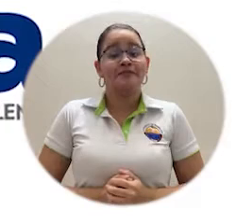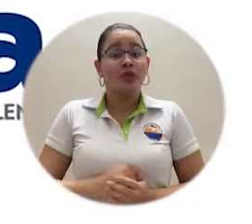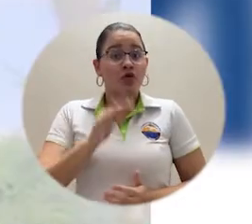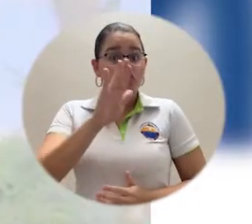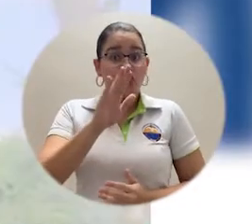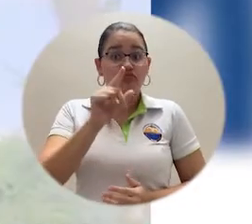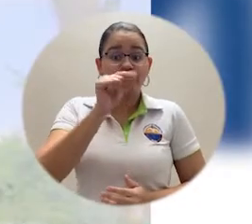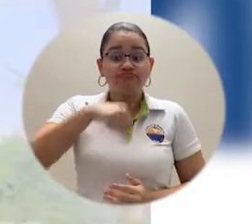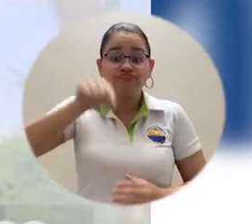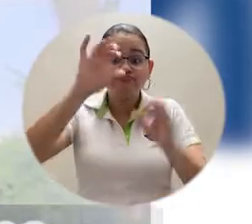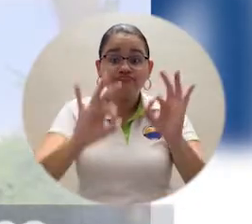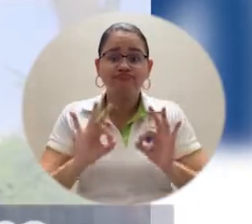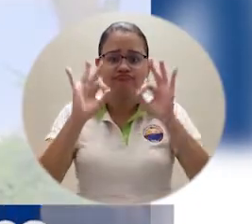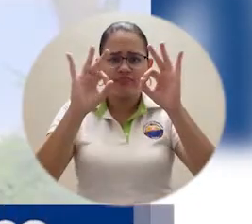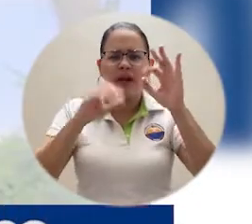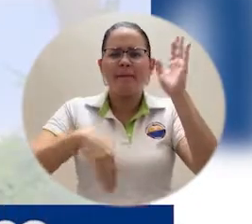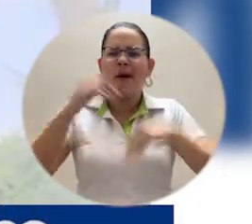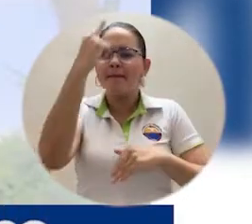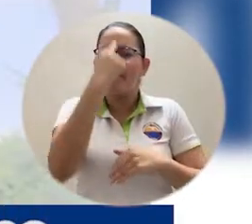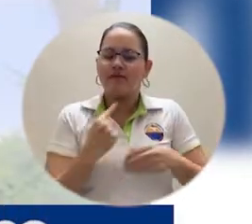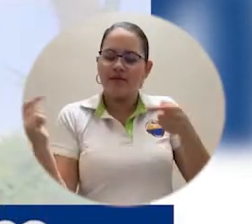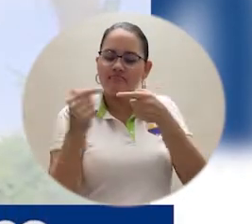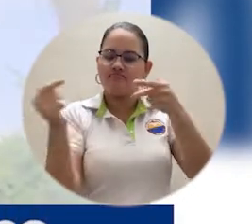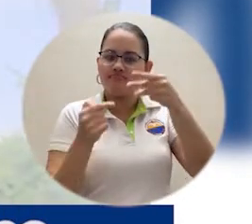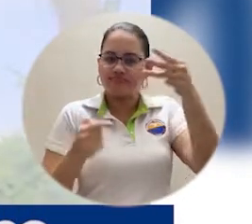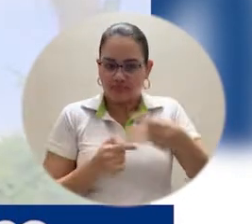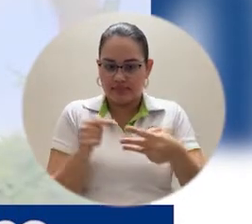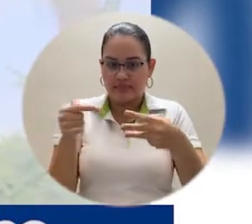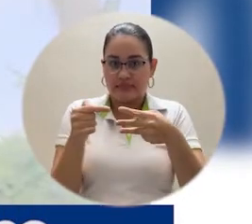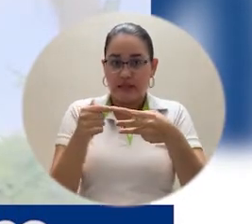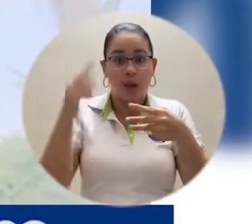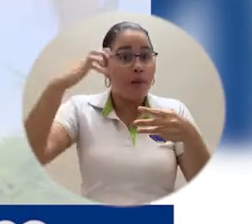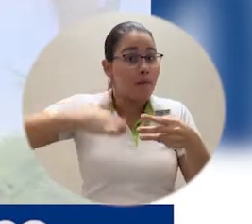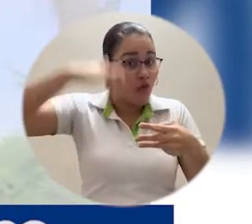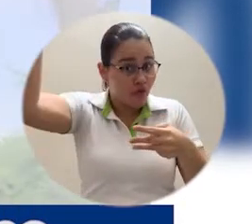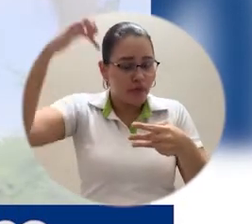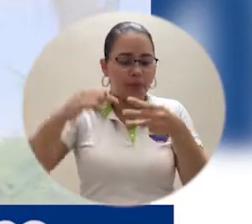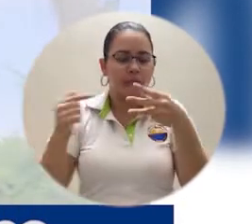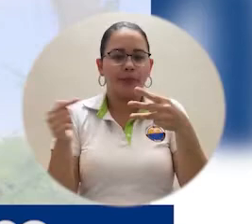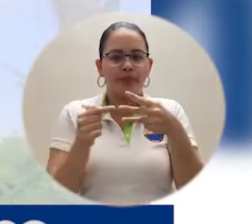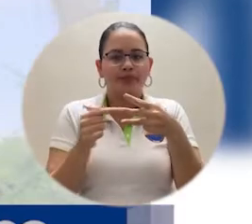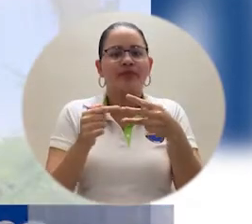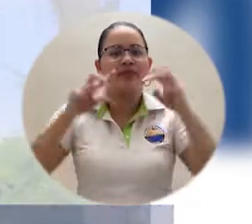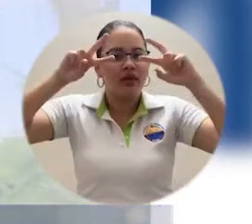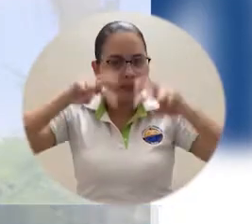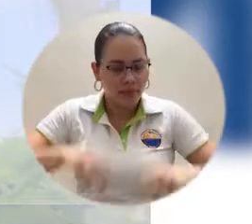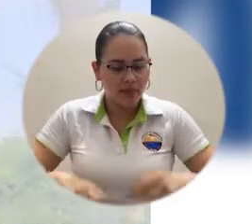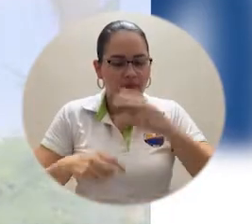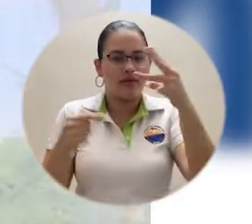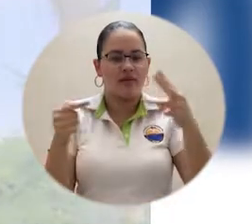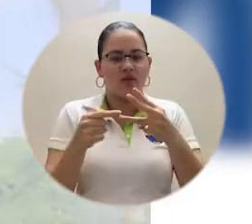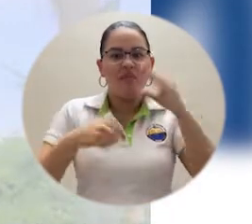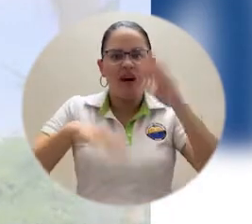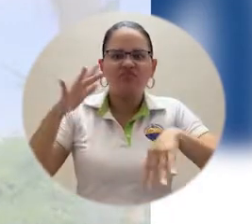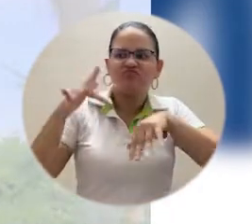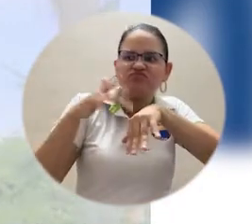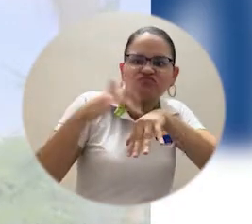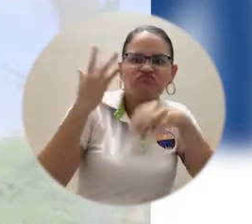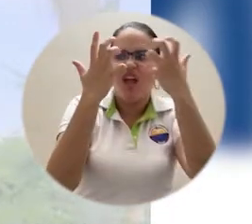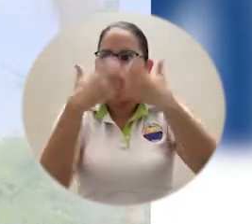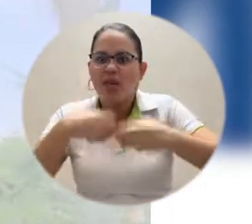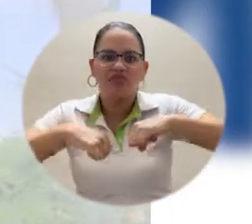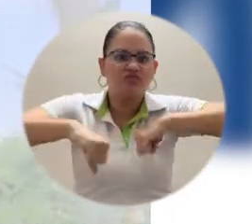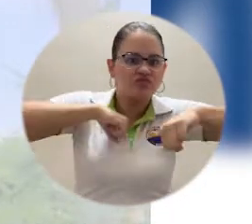Esta acreditación evalúa tres perfiles de los estudiantes la profesionalización, la investigación y el